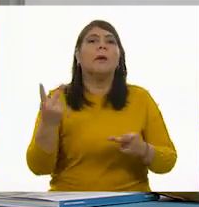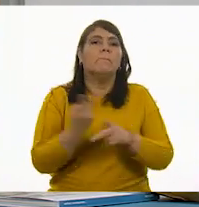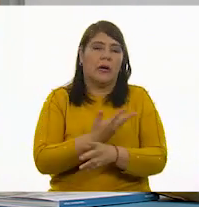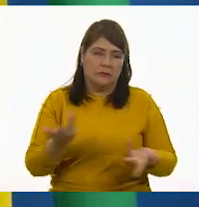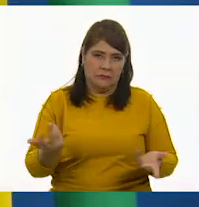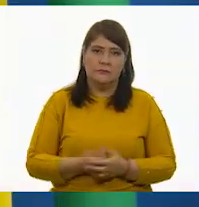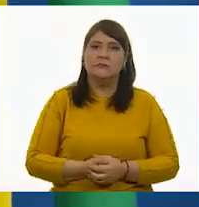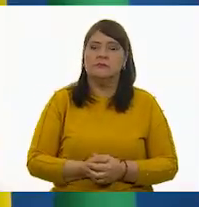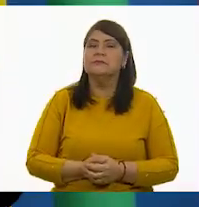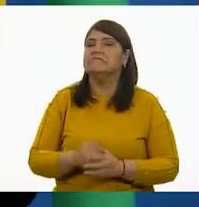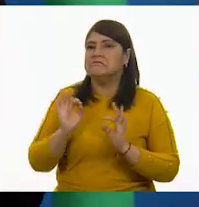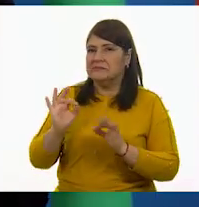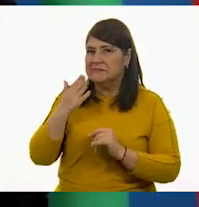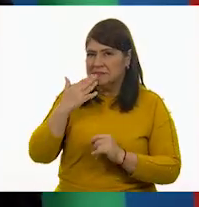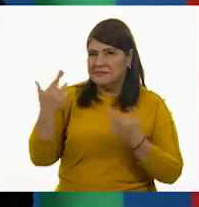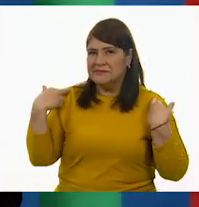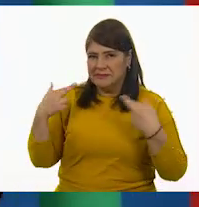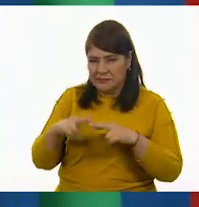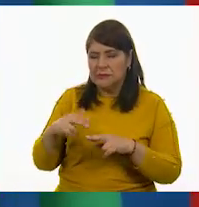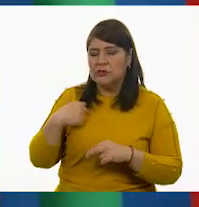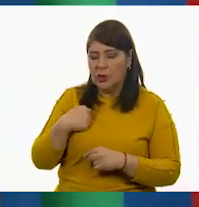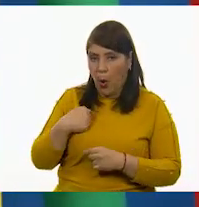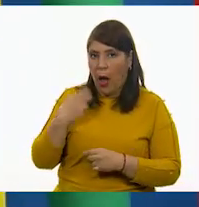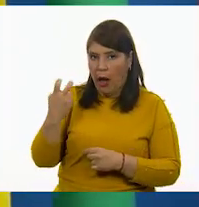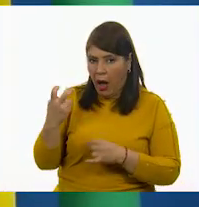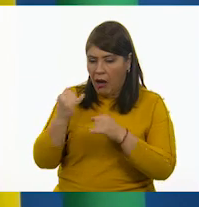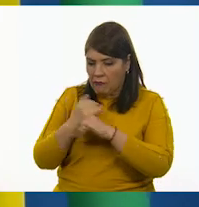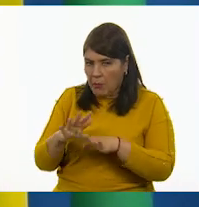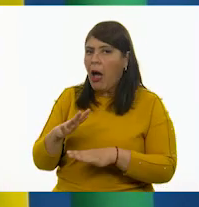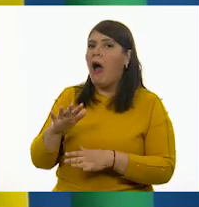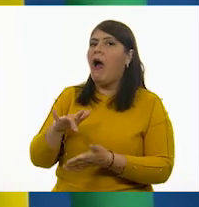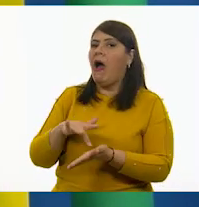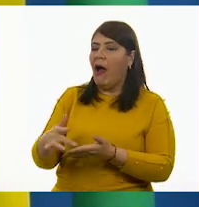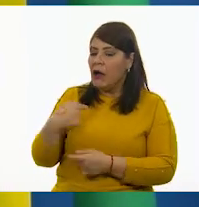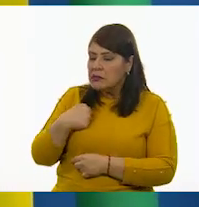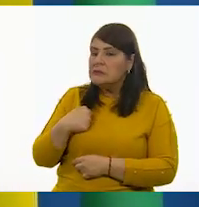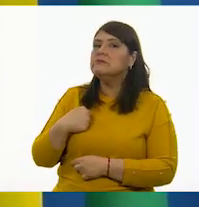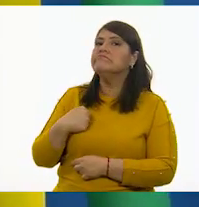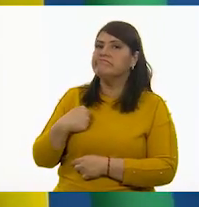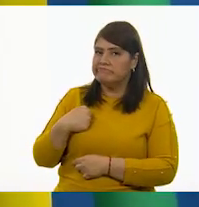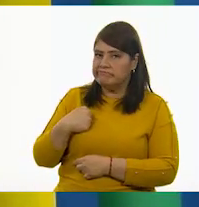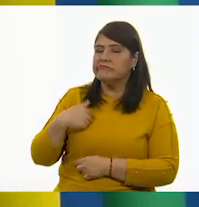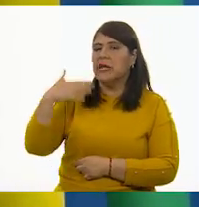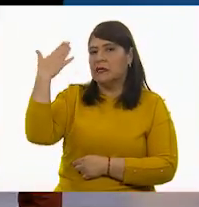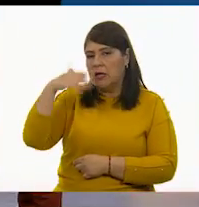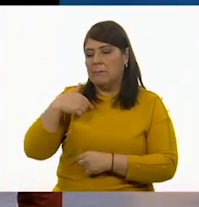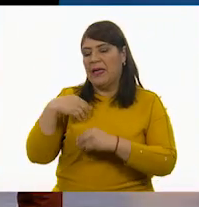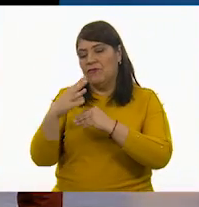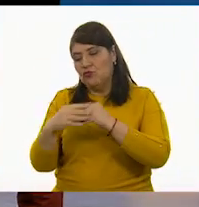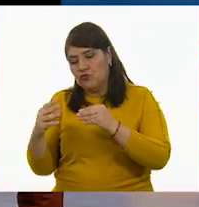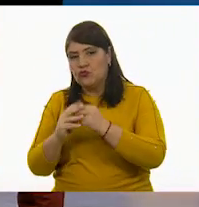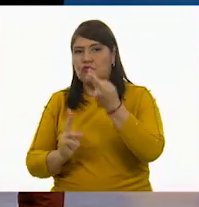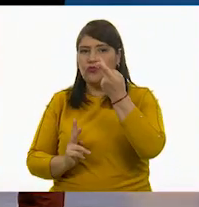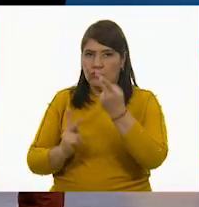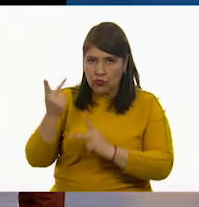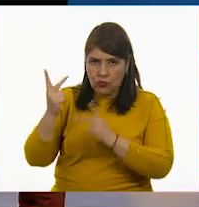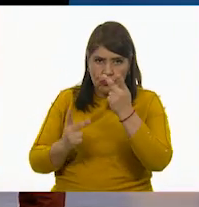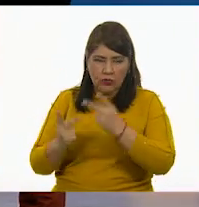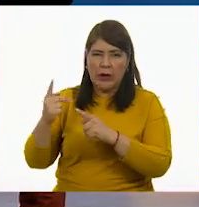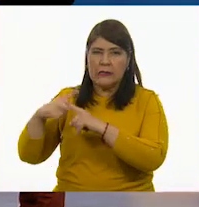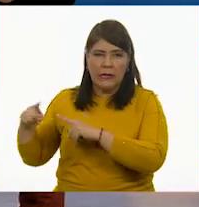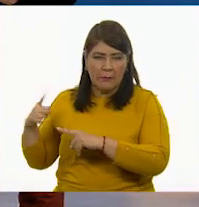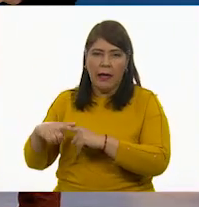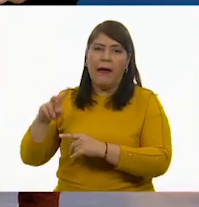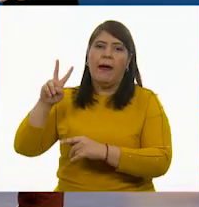perfecto, maestro. Muchísimas gracias. Yo con esto quedo contento porque sé que mis frutas y mis verduras y mis legumbres, con eso tengo las